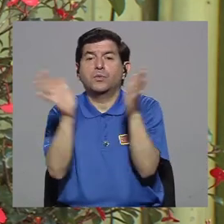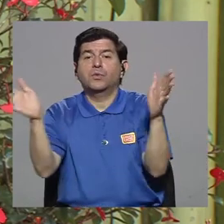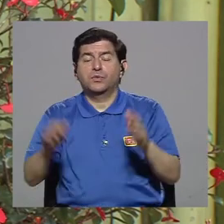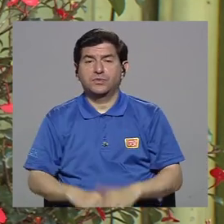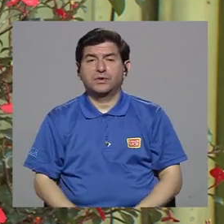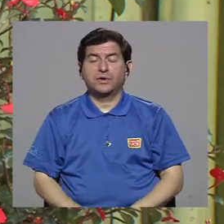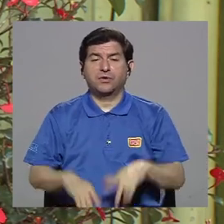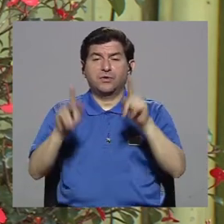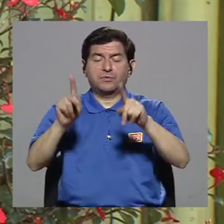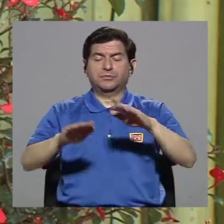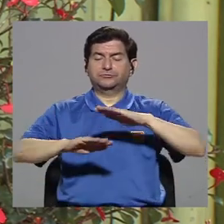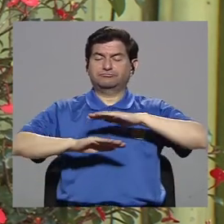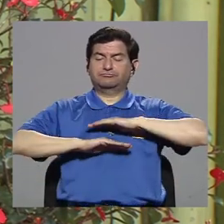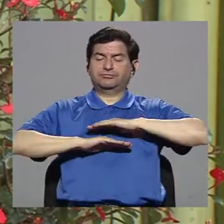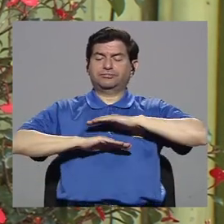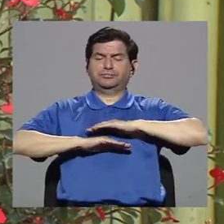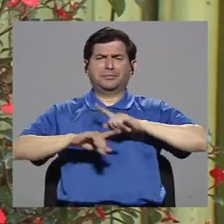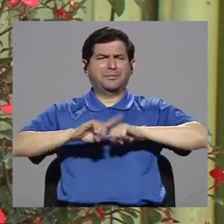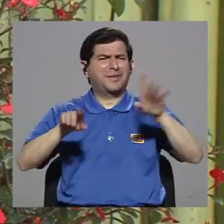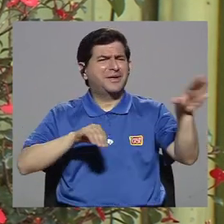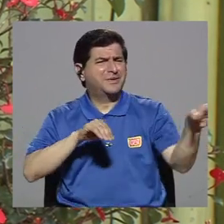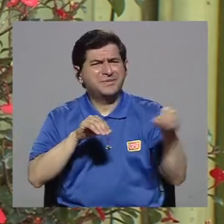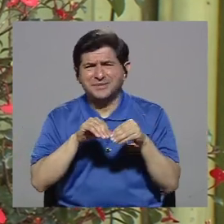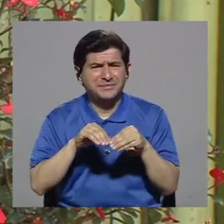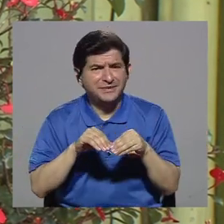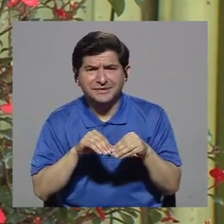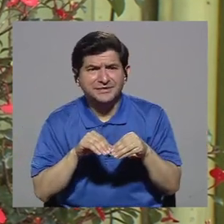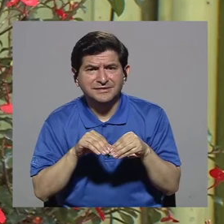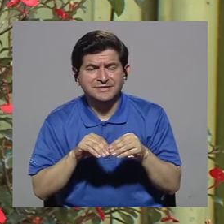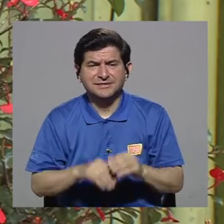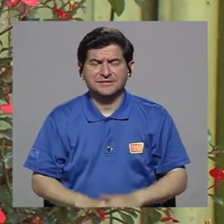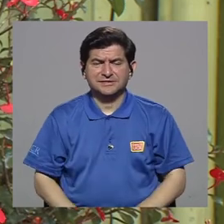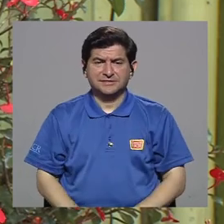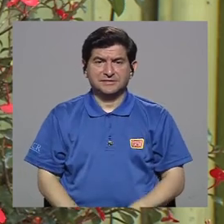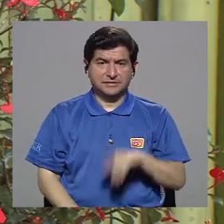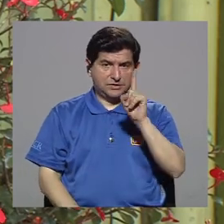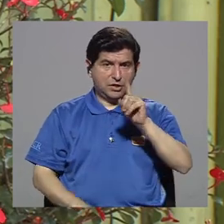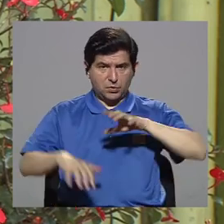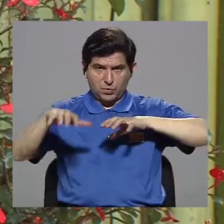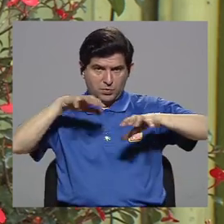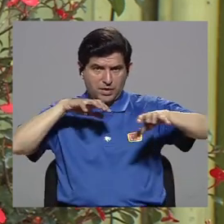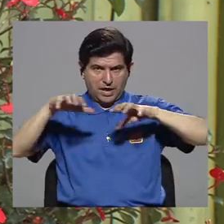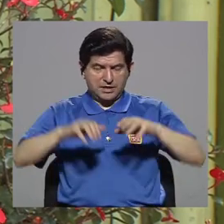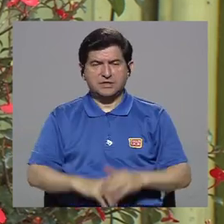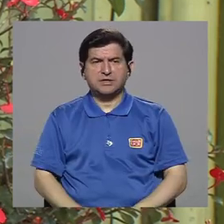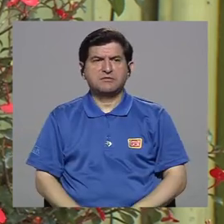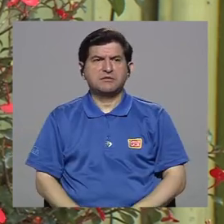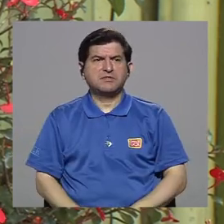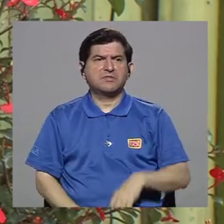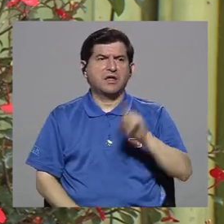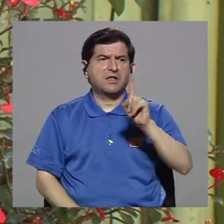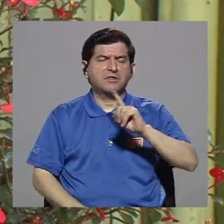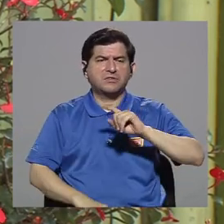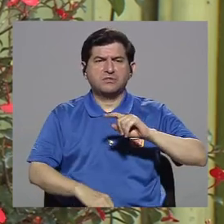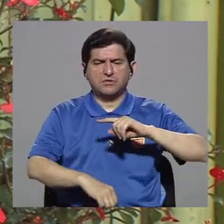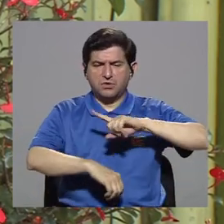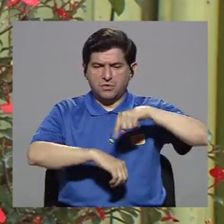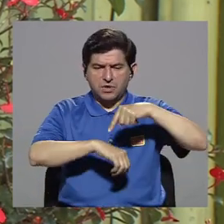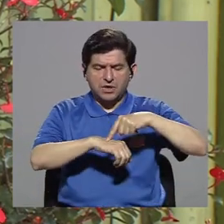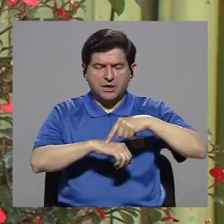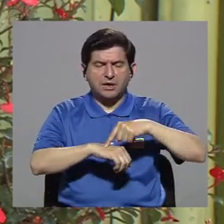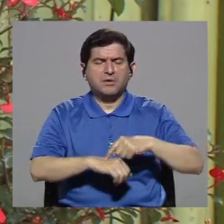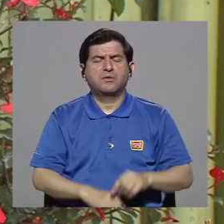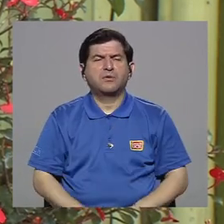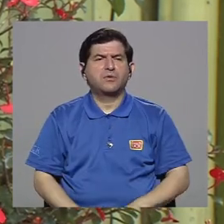se llena de satisfacción. Pero además de eso, en una actividad de una y media, dos, tres